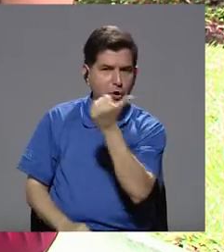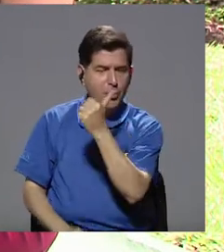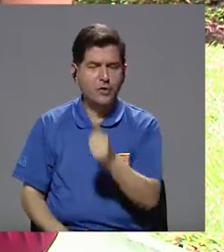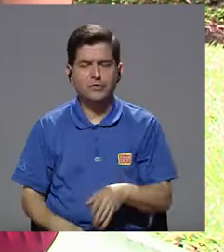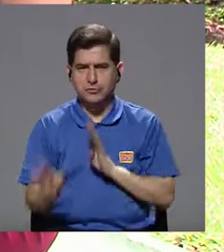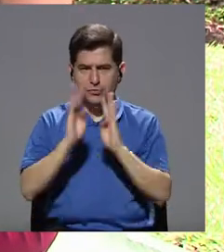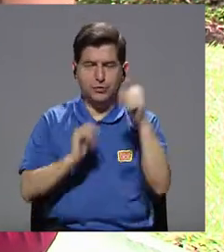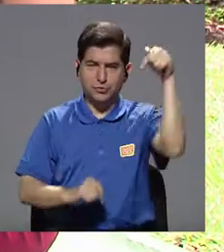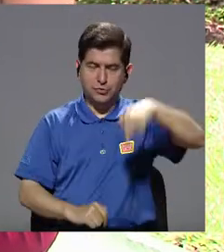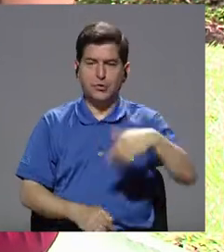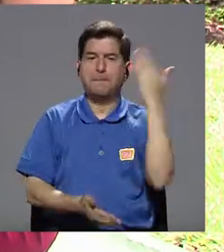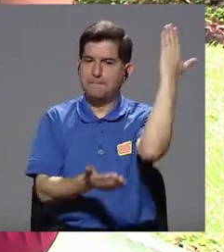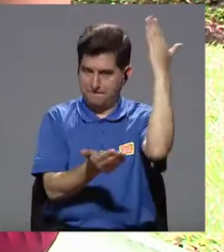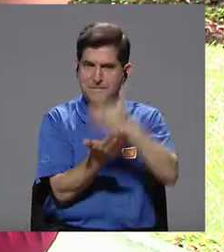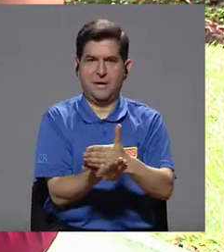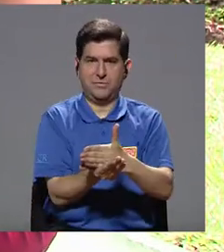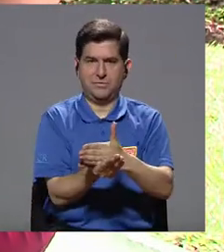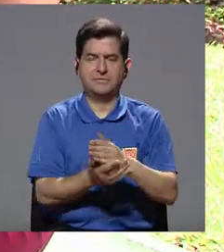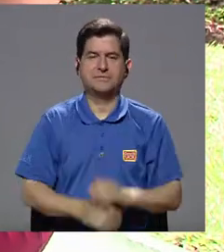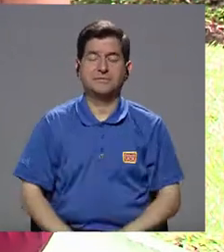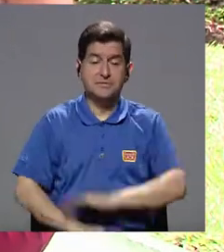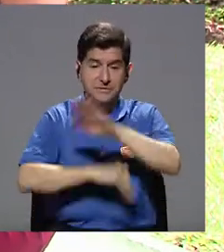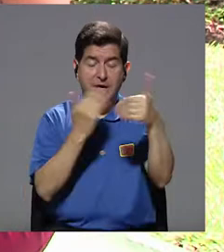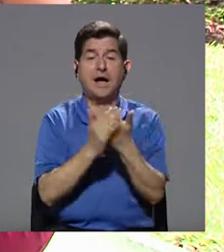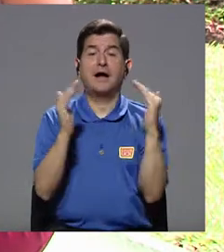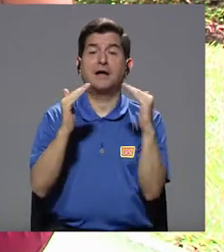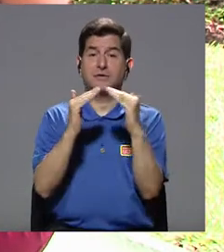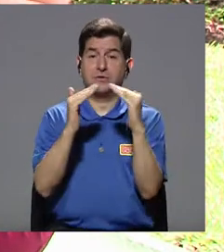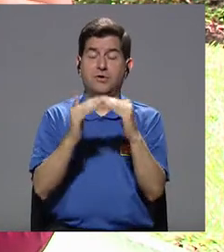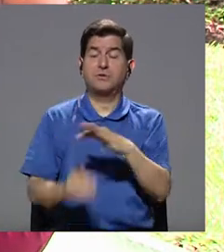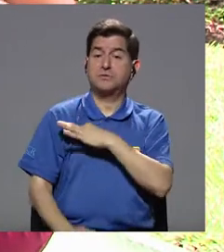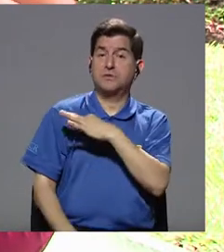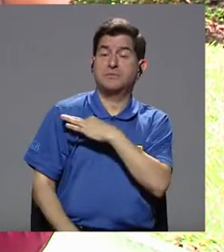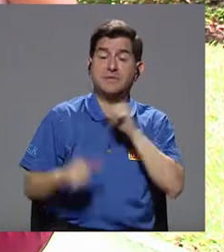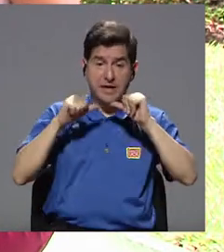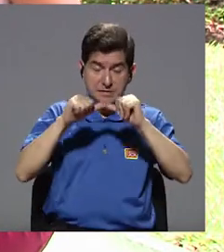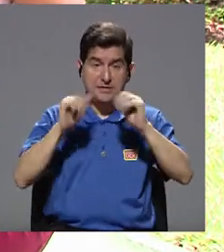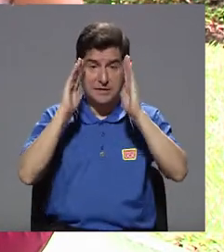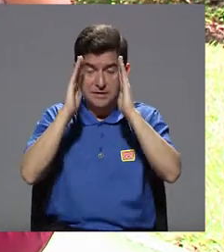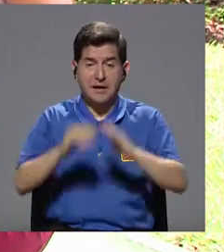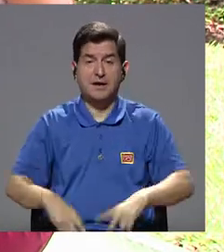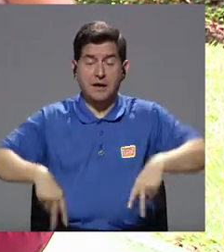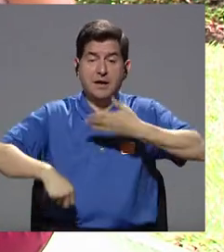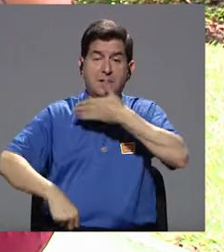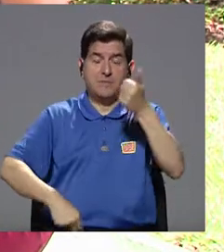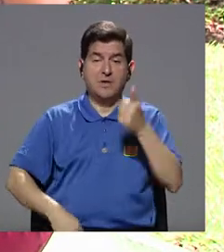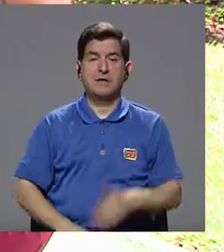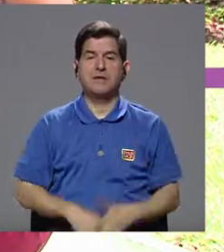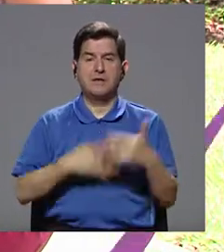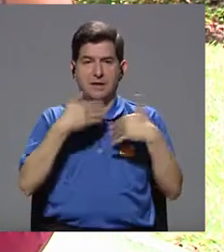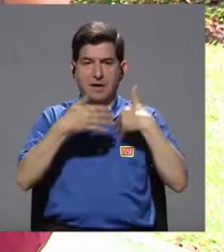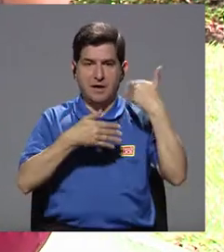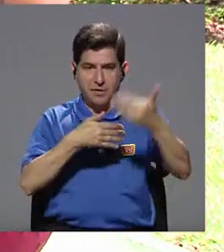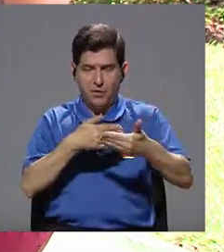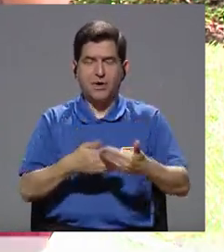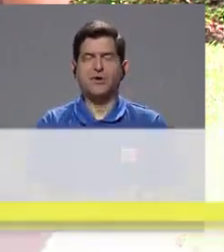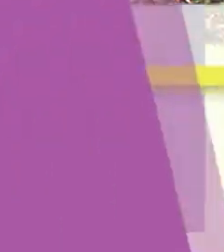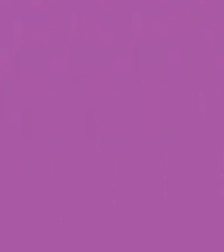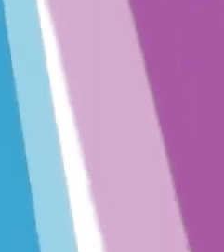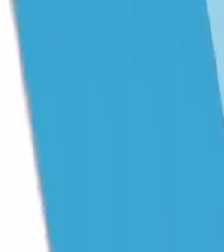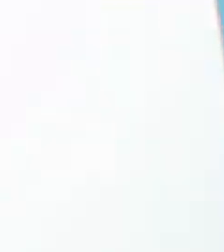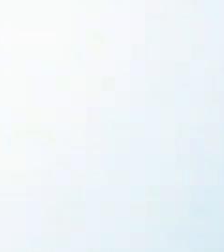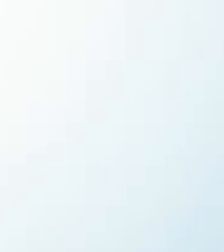temas que vamos a conversar hoy. Vamos a hacer una pausa. A todos en casa les invitamos a que continúen con Vivir Mejor y los esperamos en unos segundos.